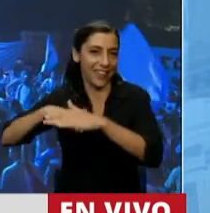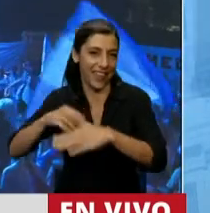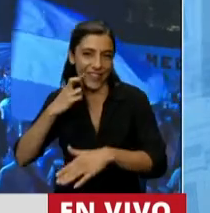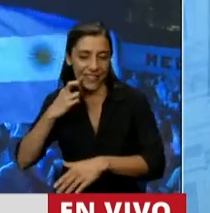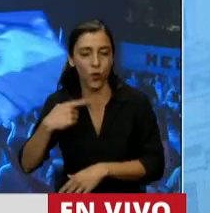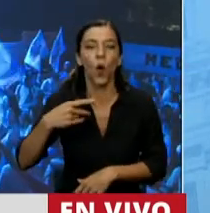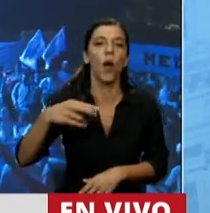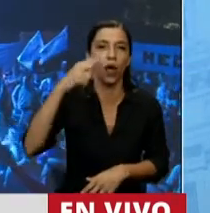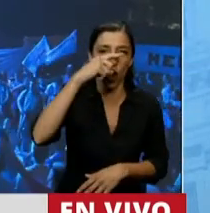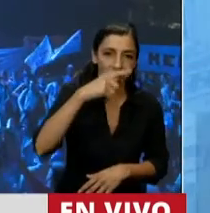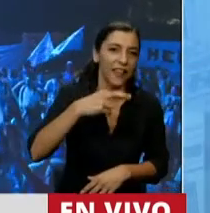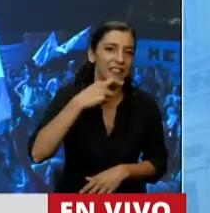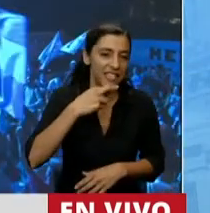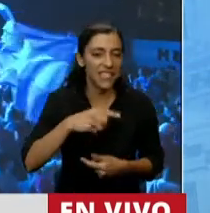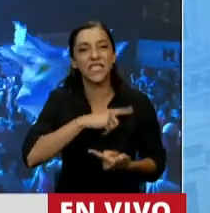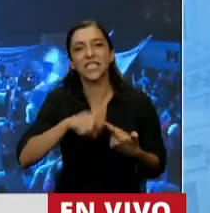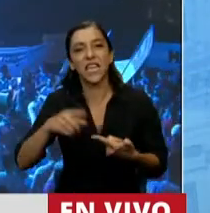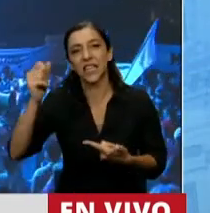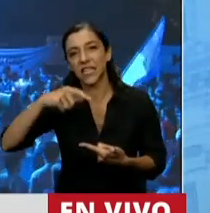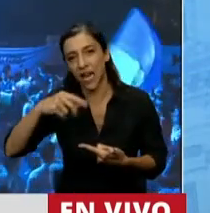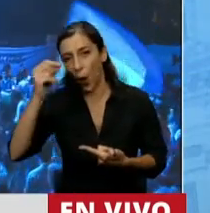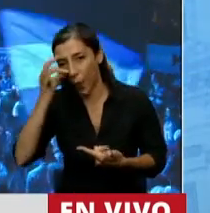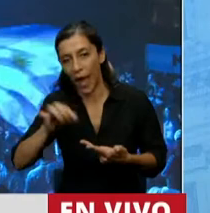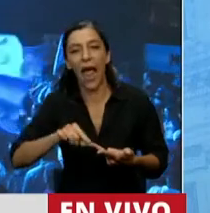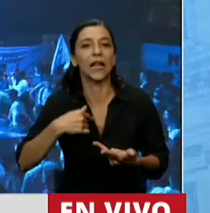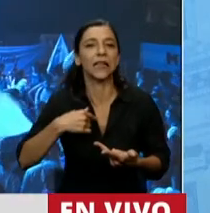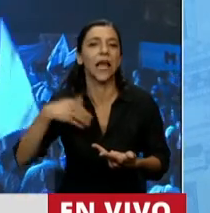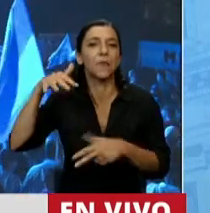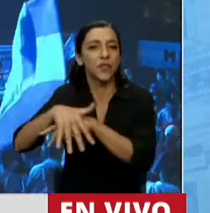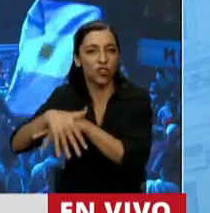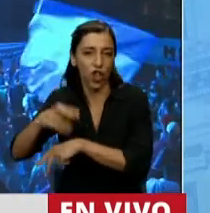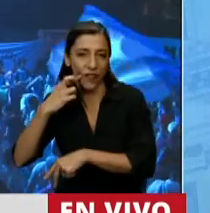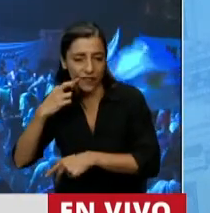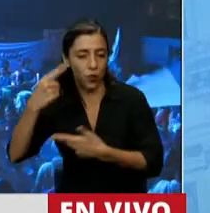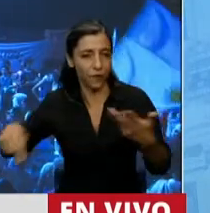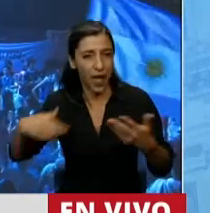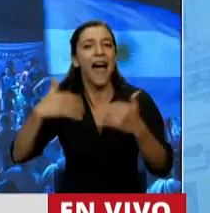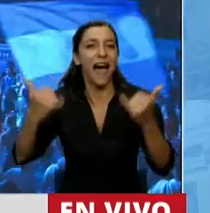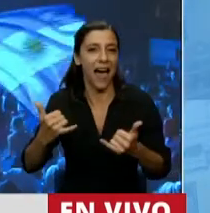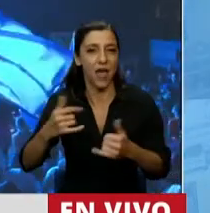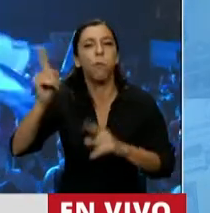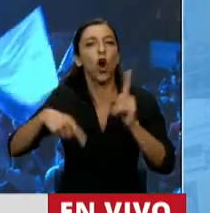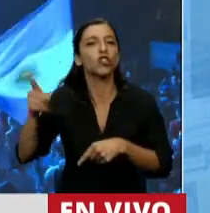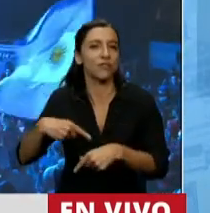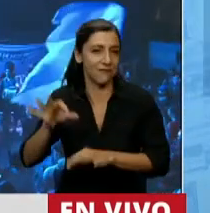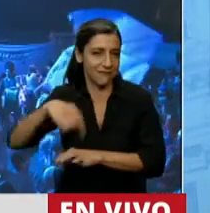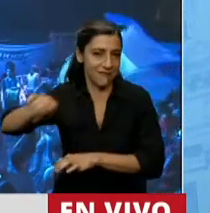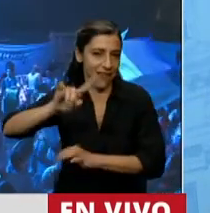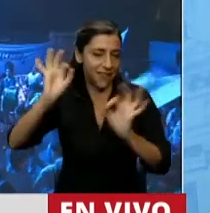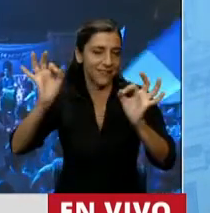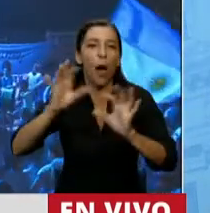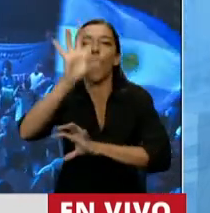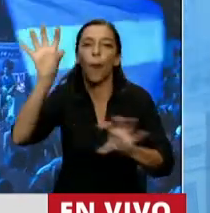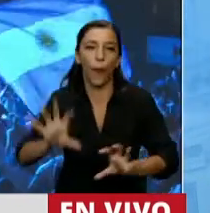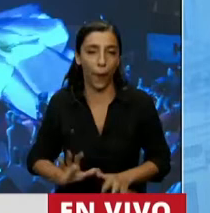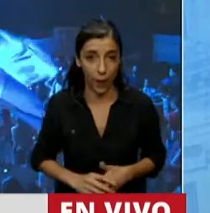el 17, Chaco el 20, Misiones el 19. Entonces podemos hablar muchísimo de esto, presidente. Mi pregunta es,